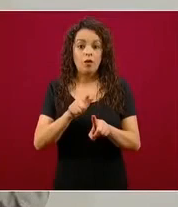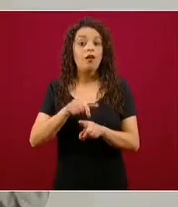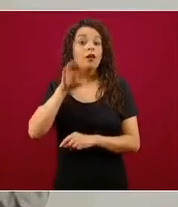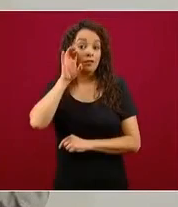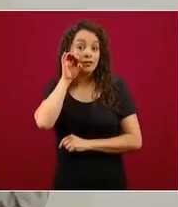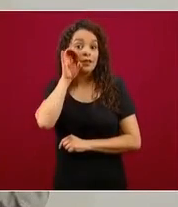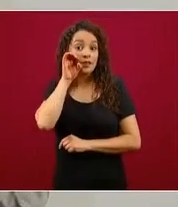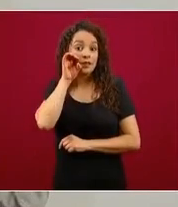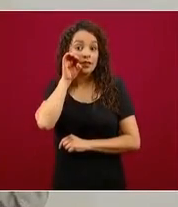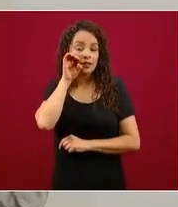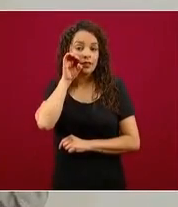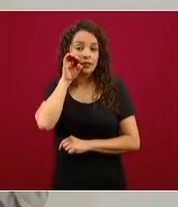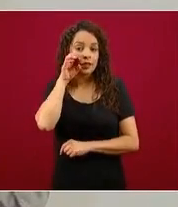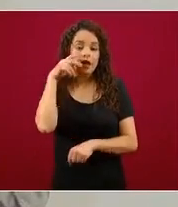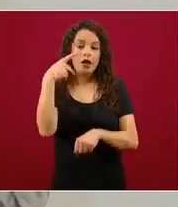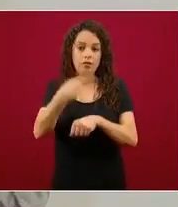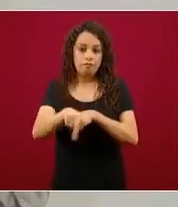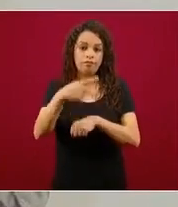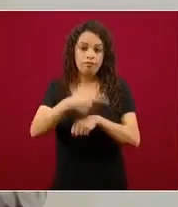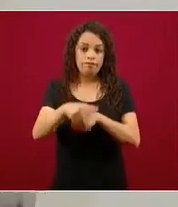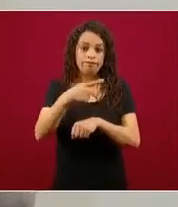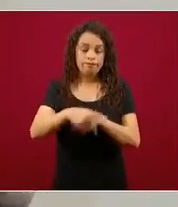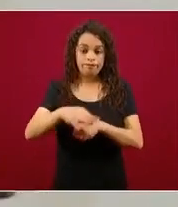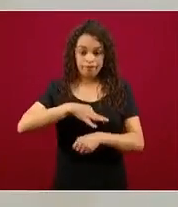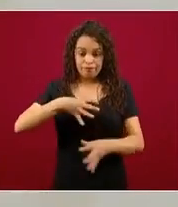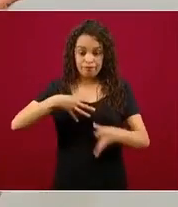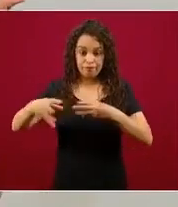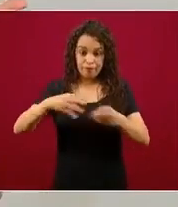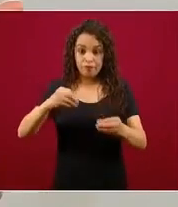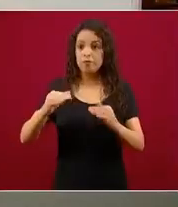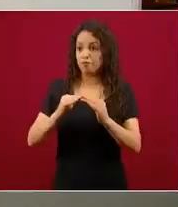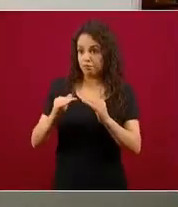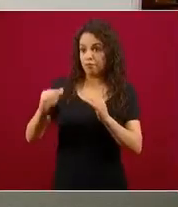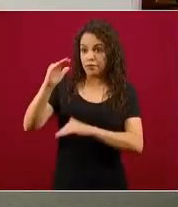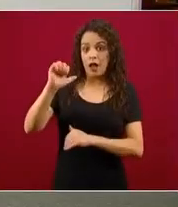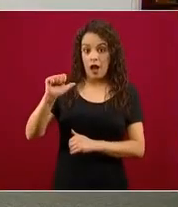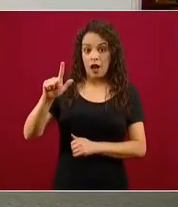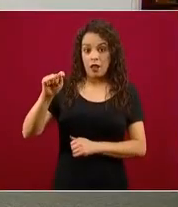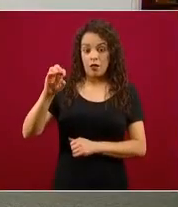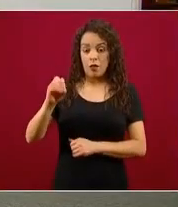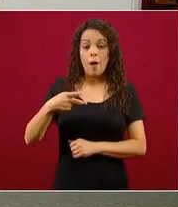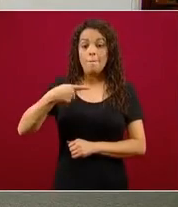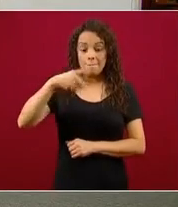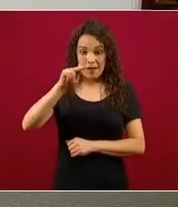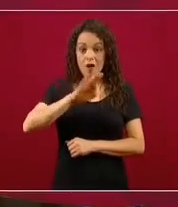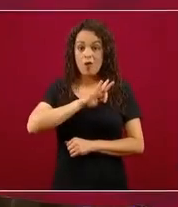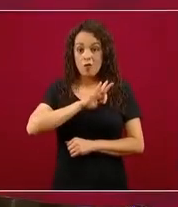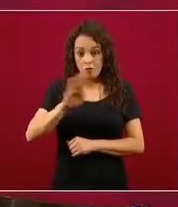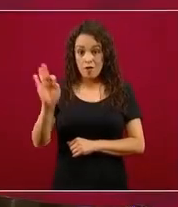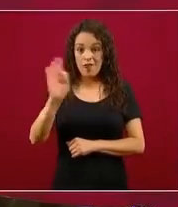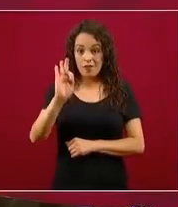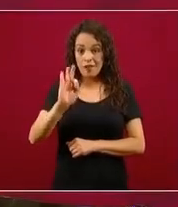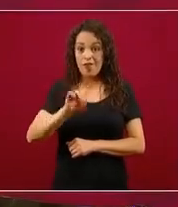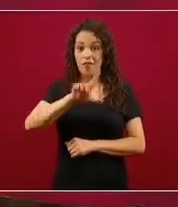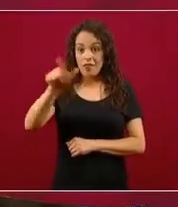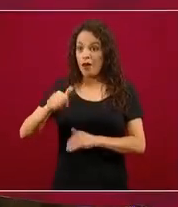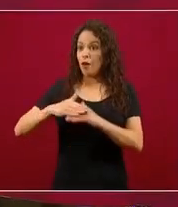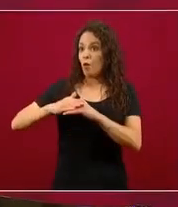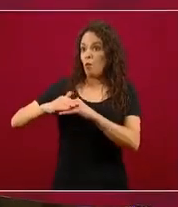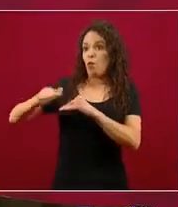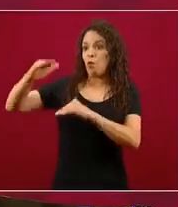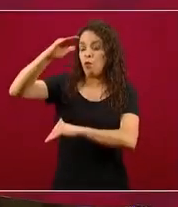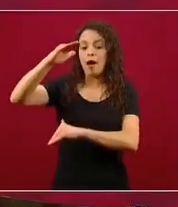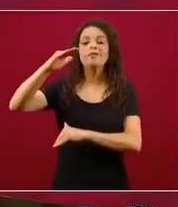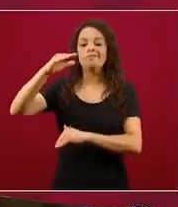riesgo epidémico alto, tiene una tendencia a la alza en rojo. Eso quiere decir que